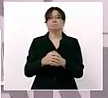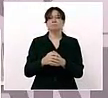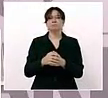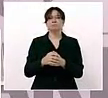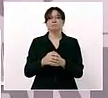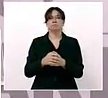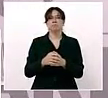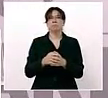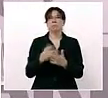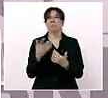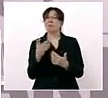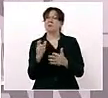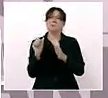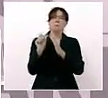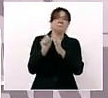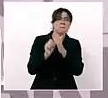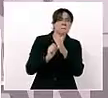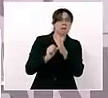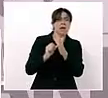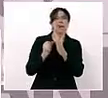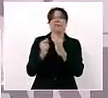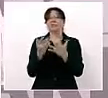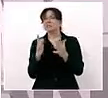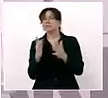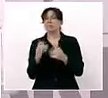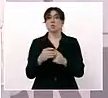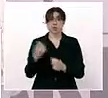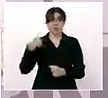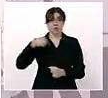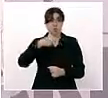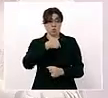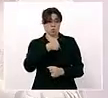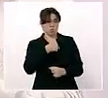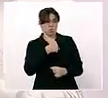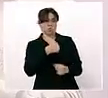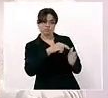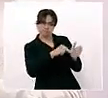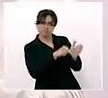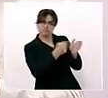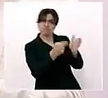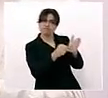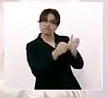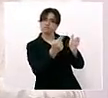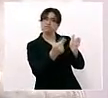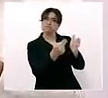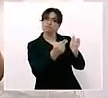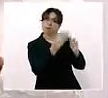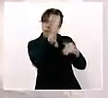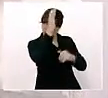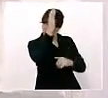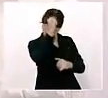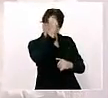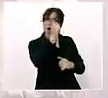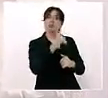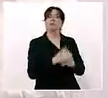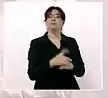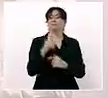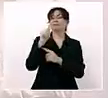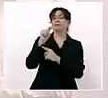un mes, un poco más, firmamos un acuerdo con el Teletón,